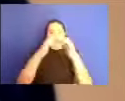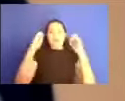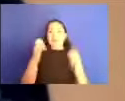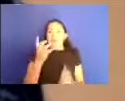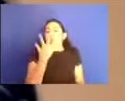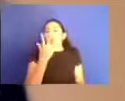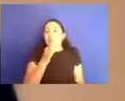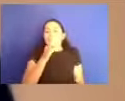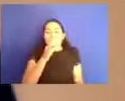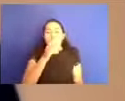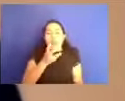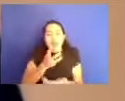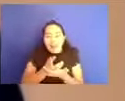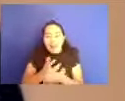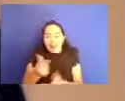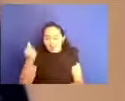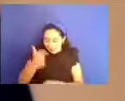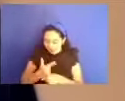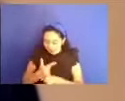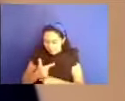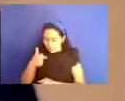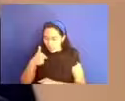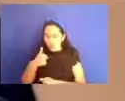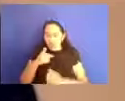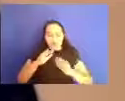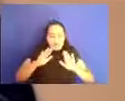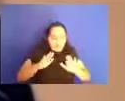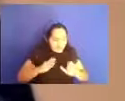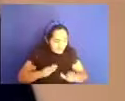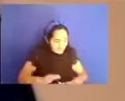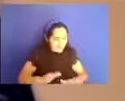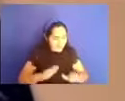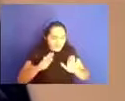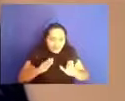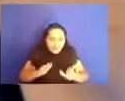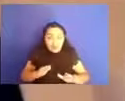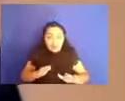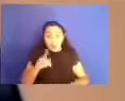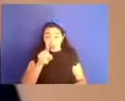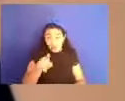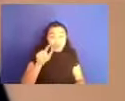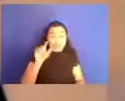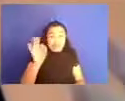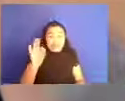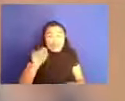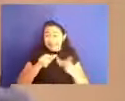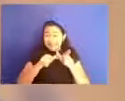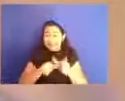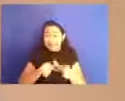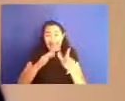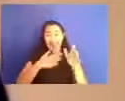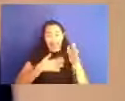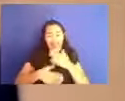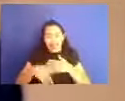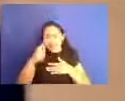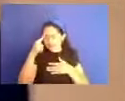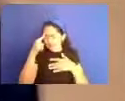uno mismo va conociendo ya no son suficientes y sigue habiendo un cansancio físico, un cansancio